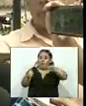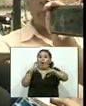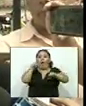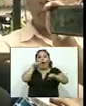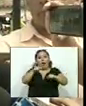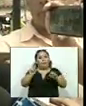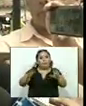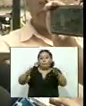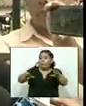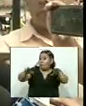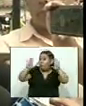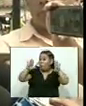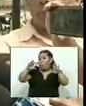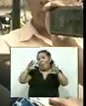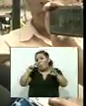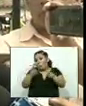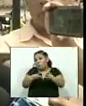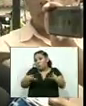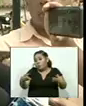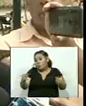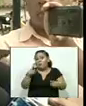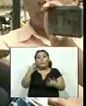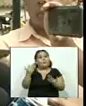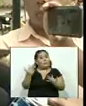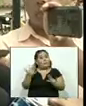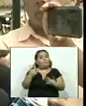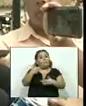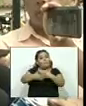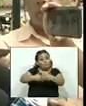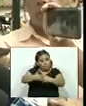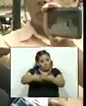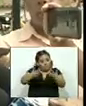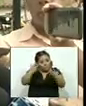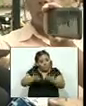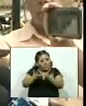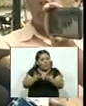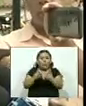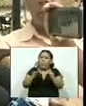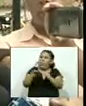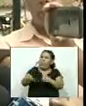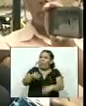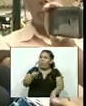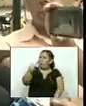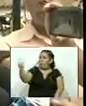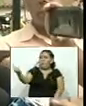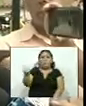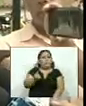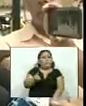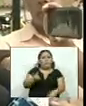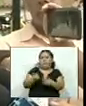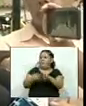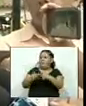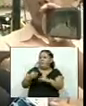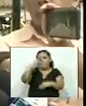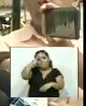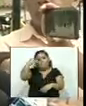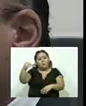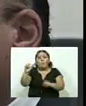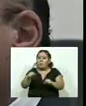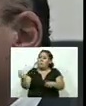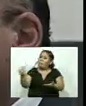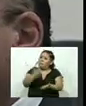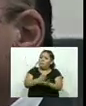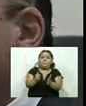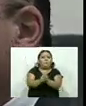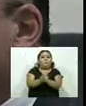absolverá. Pero esto es en base a las investigaciones que se están hechas. Tal y como han llegado otros personajes del ámbito político, pues podría hacerlo sin ningún problema.